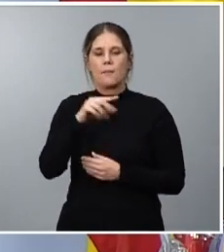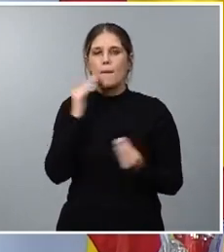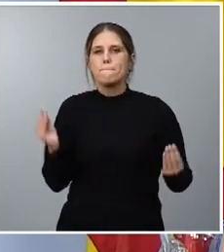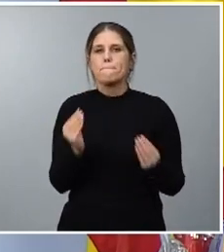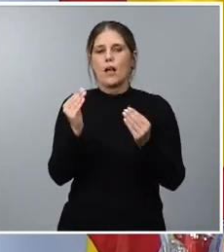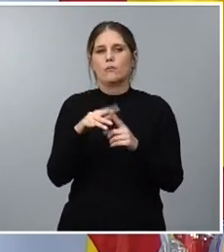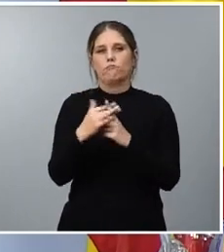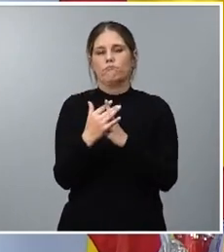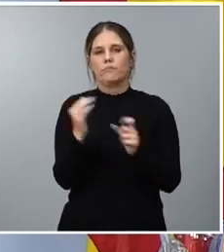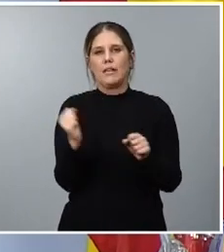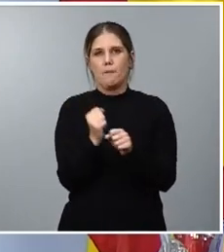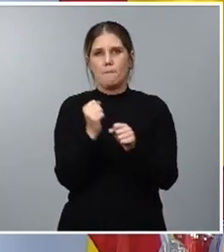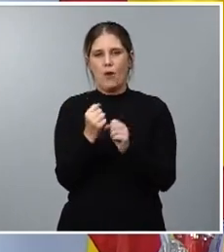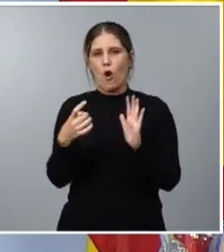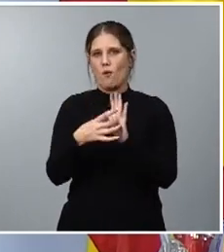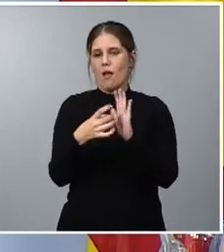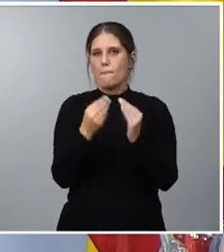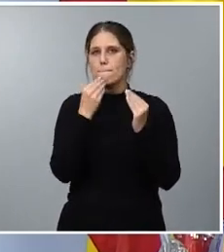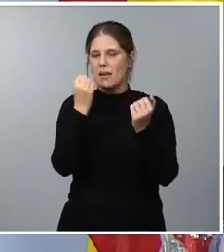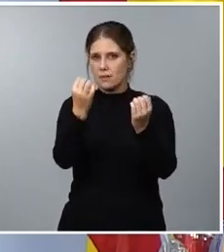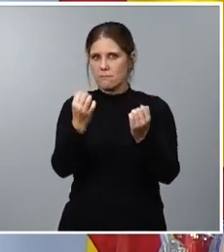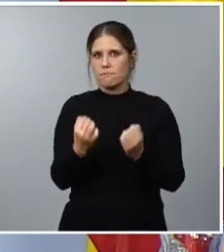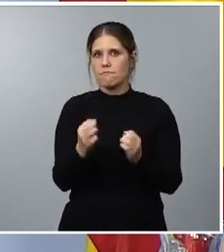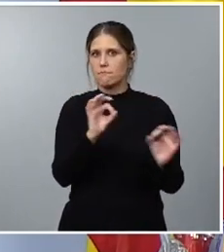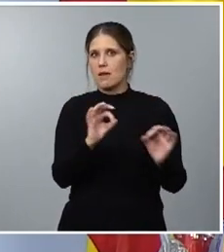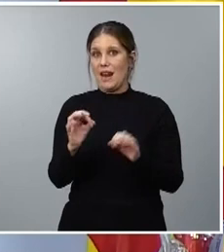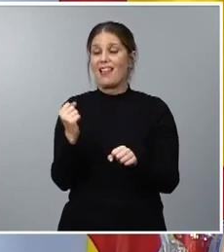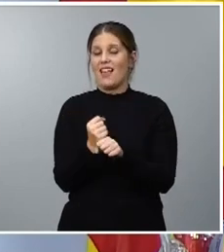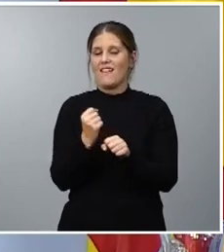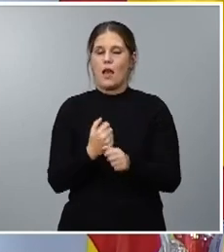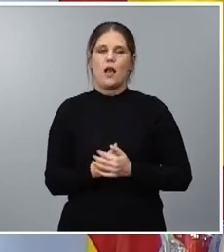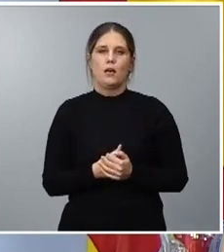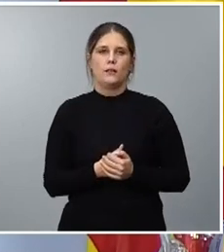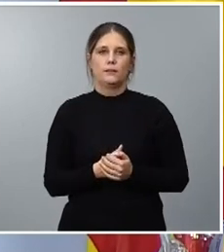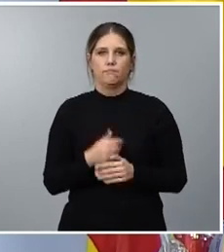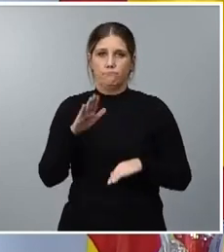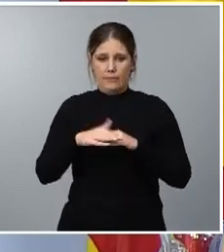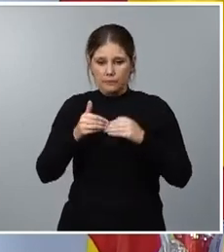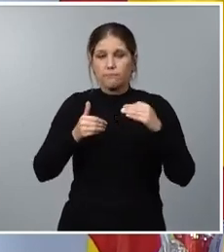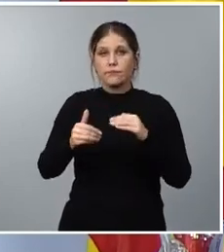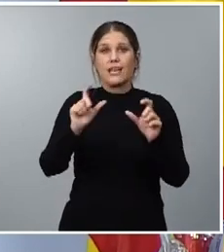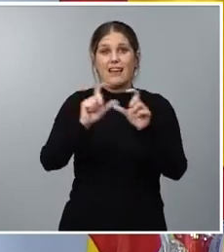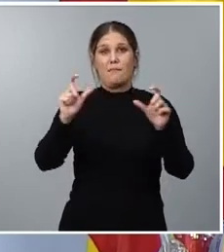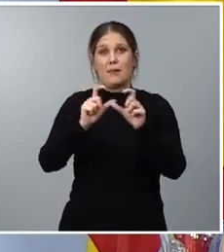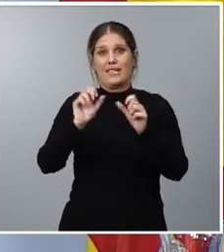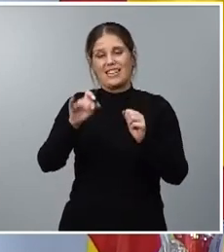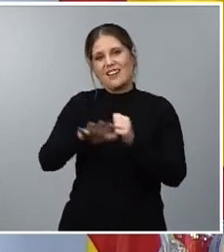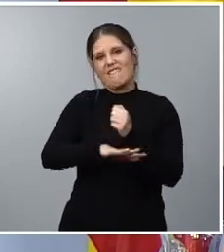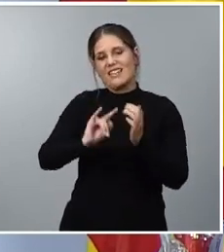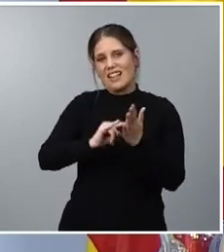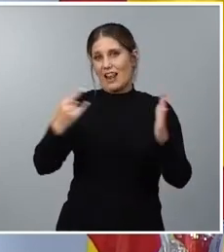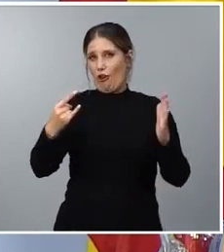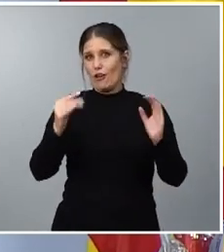una mayor cualificación de las personas que están trabajando sobre todo para aquellas empresas que tienen base tecnológica